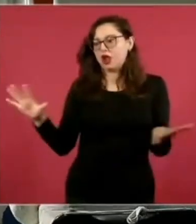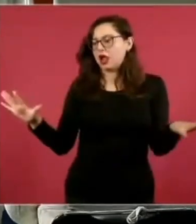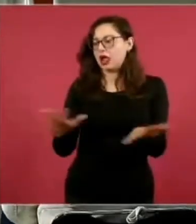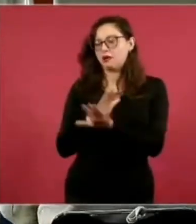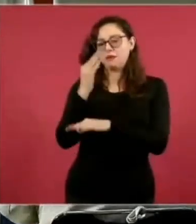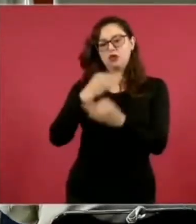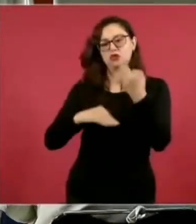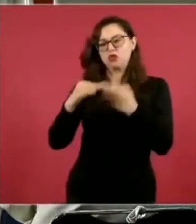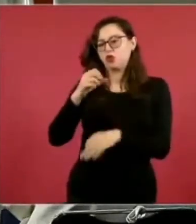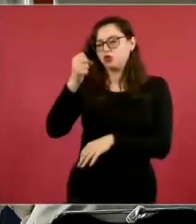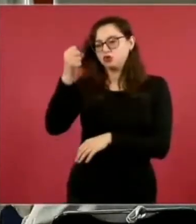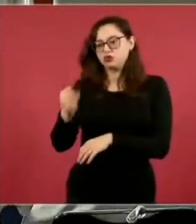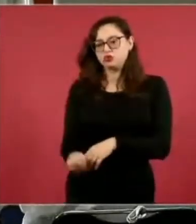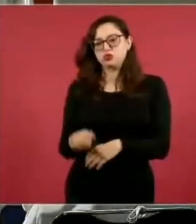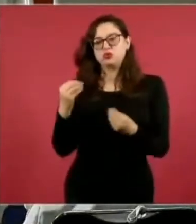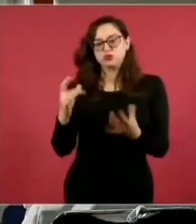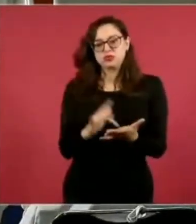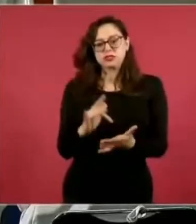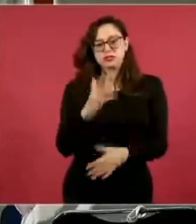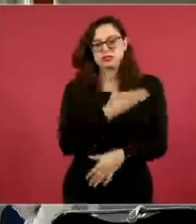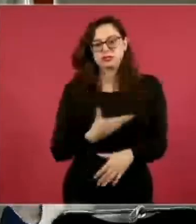nuestro país. Muchas gracias, señor presidente.